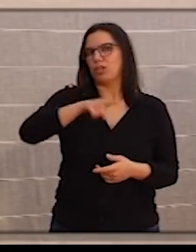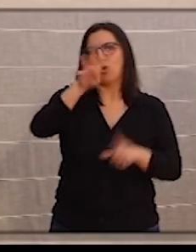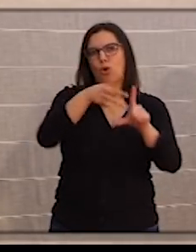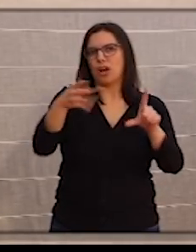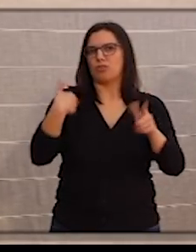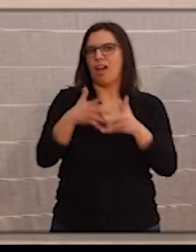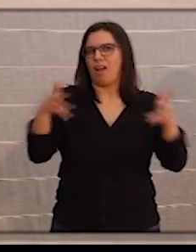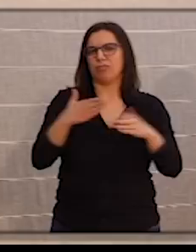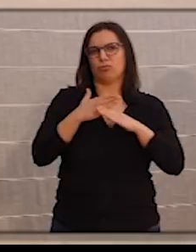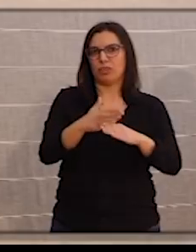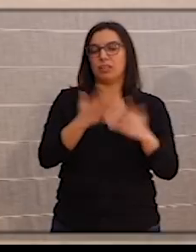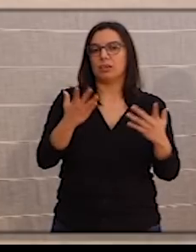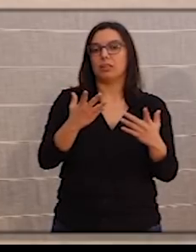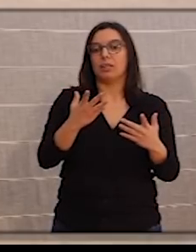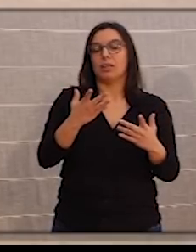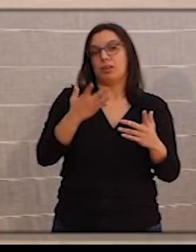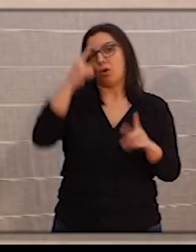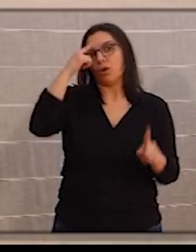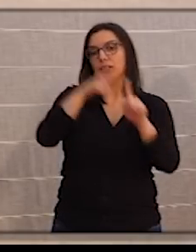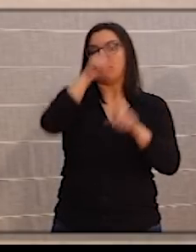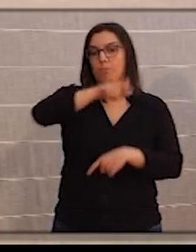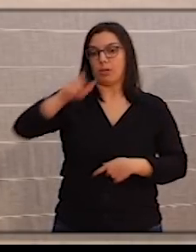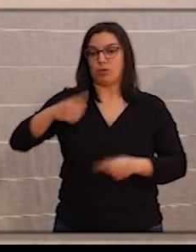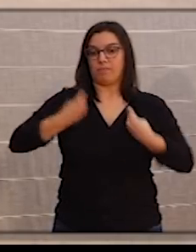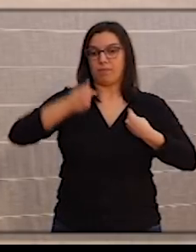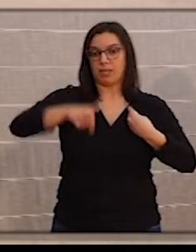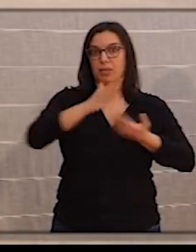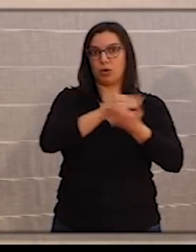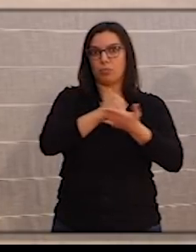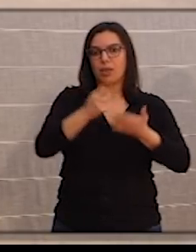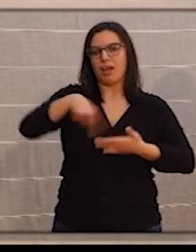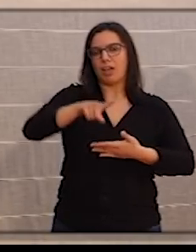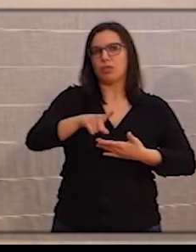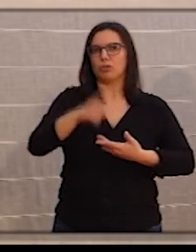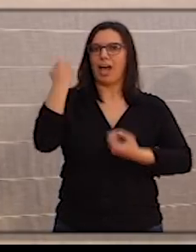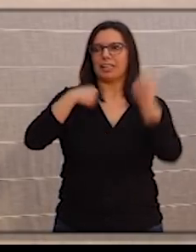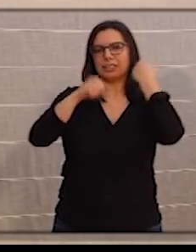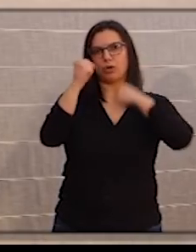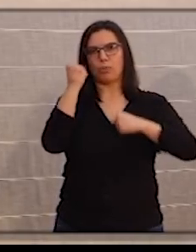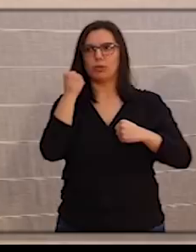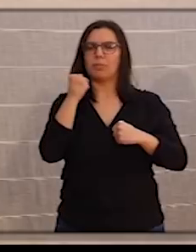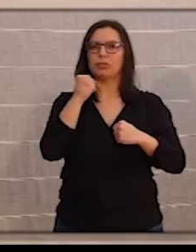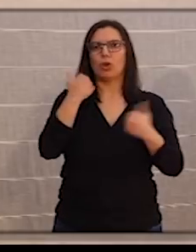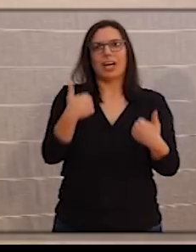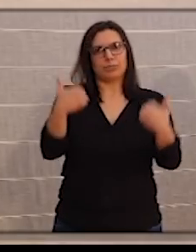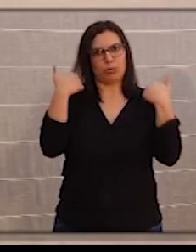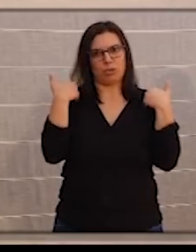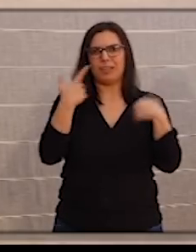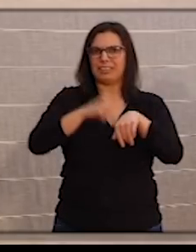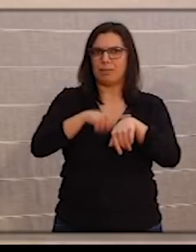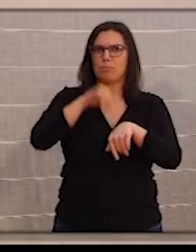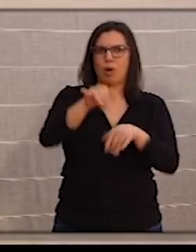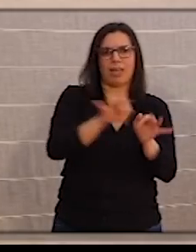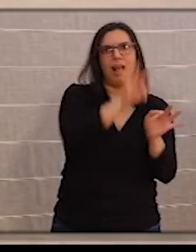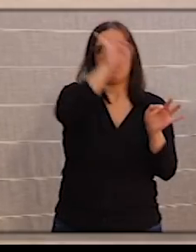de lo que se trata es de que las personas de nuestra comunidad autónoma actúen con responsabilidad. Va a haber tiempo suficiente.